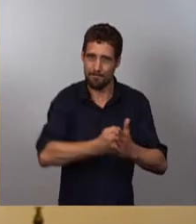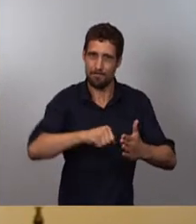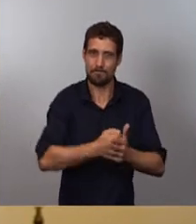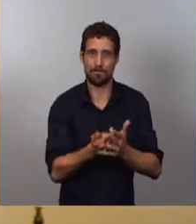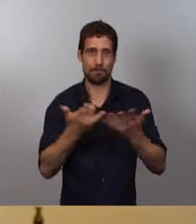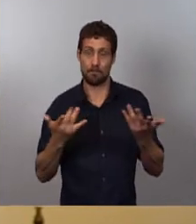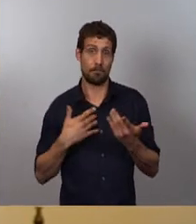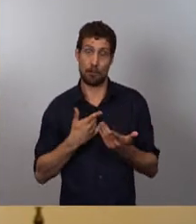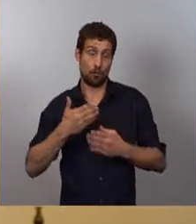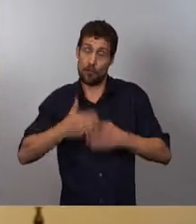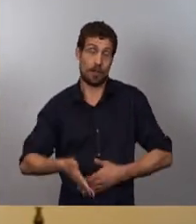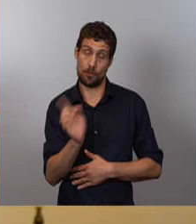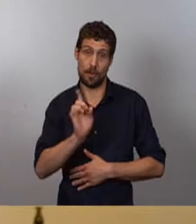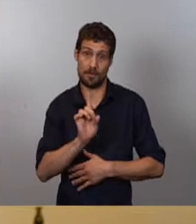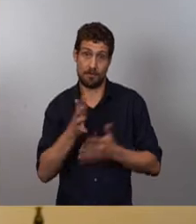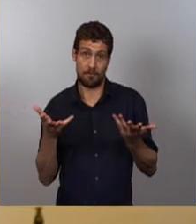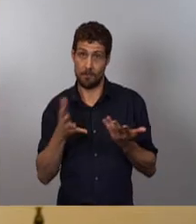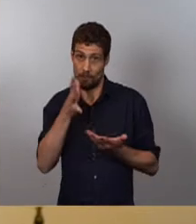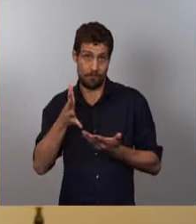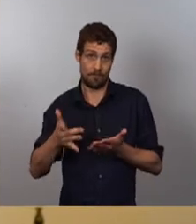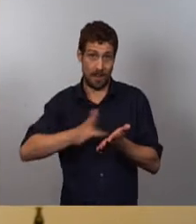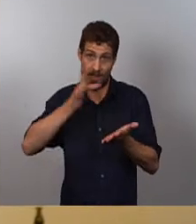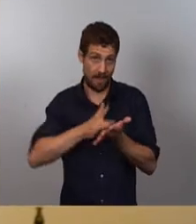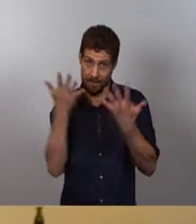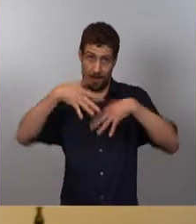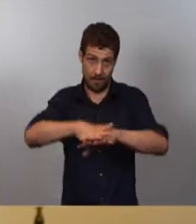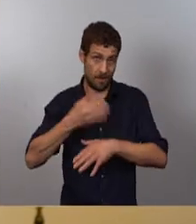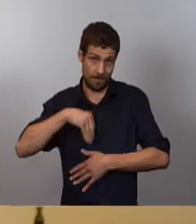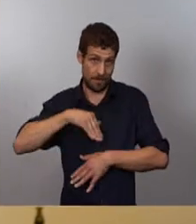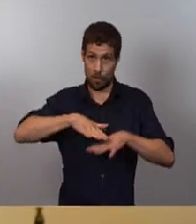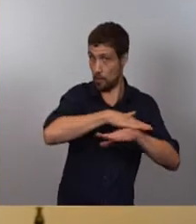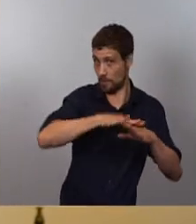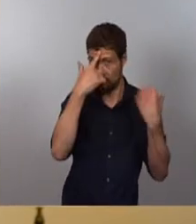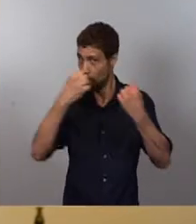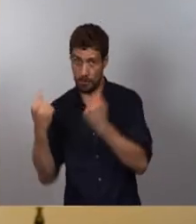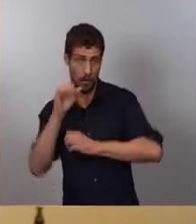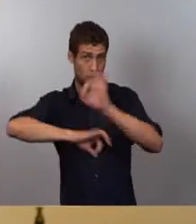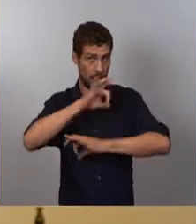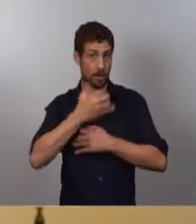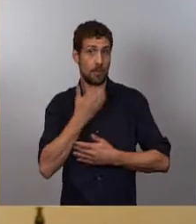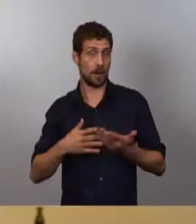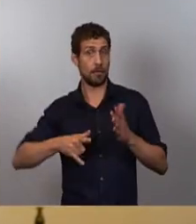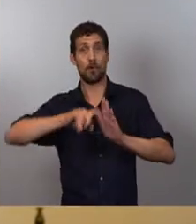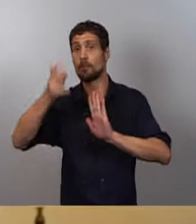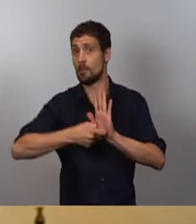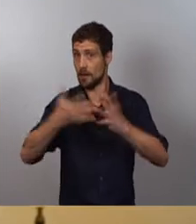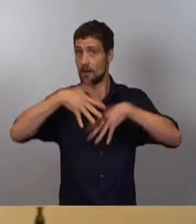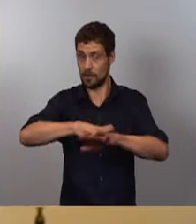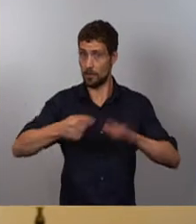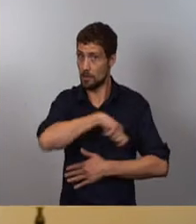dificultades era imprescindible mantener la agenda integradora que gobierno, instituciones, organizaciones como Plena Inclusión España